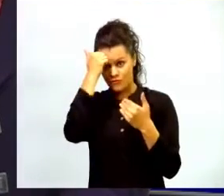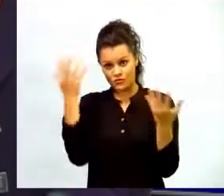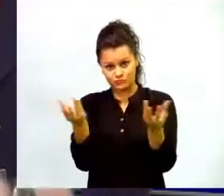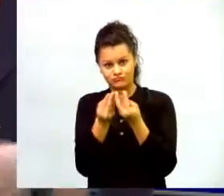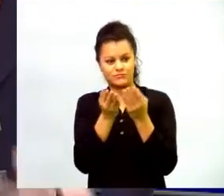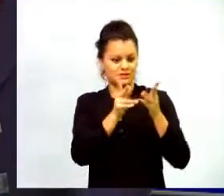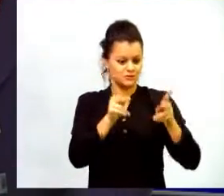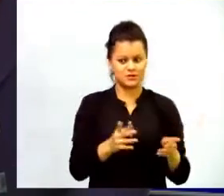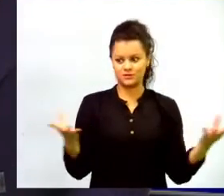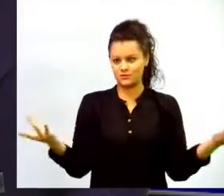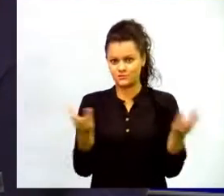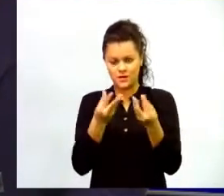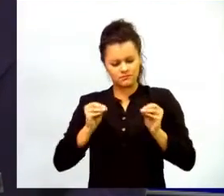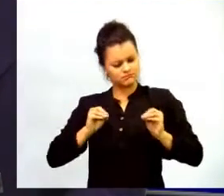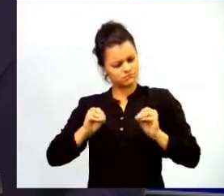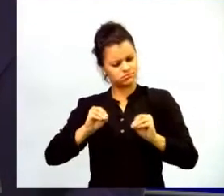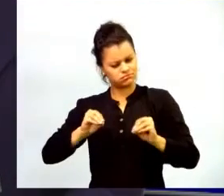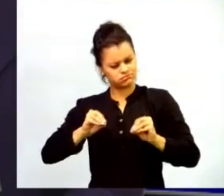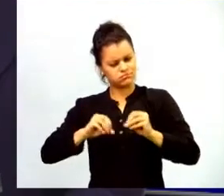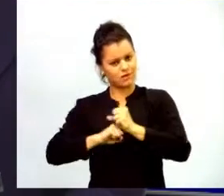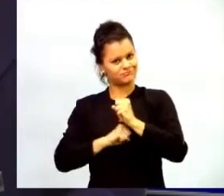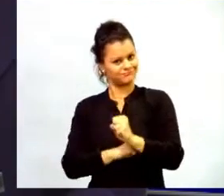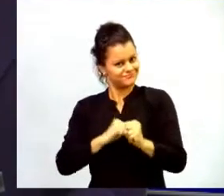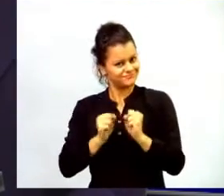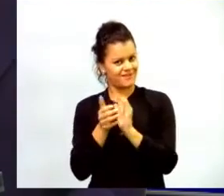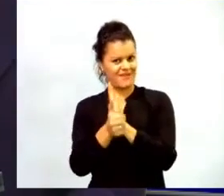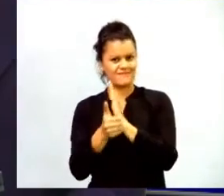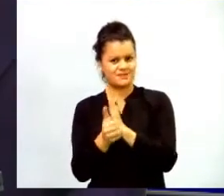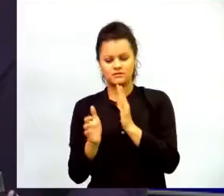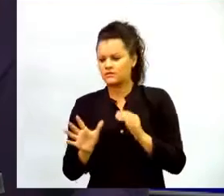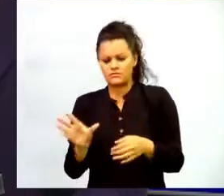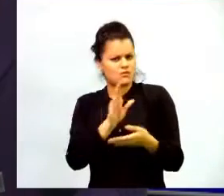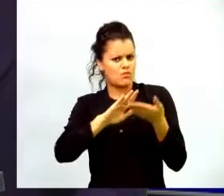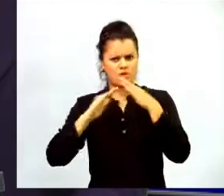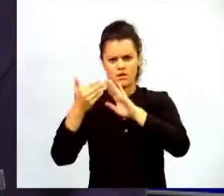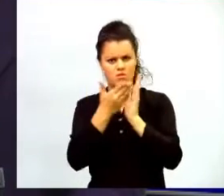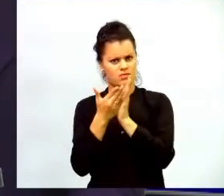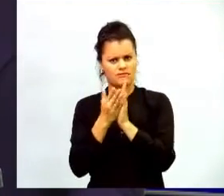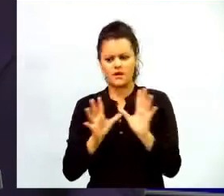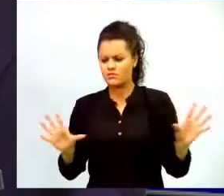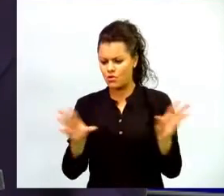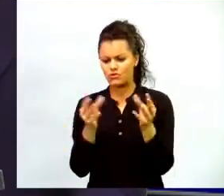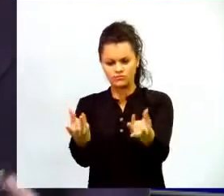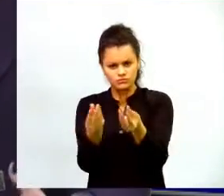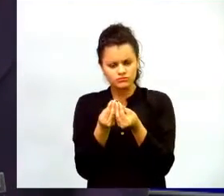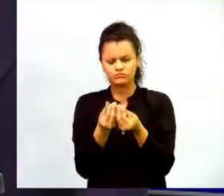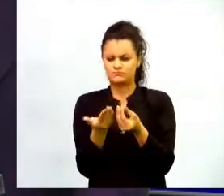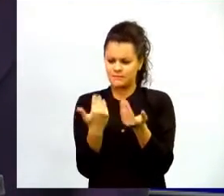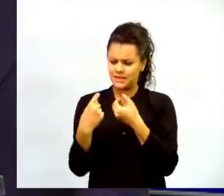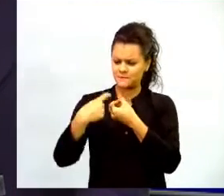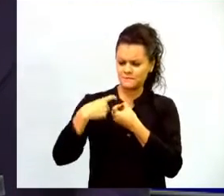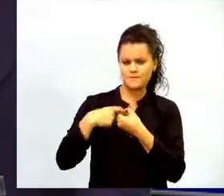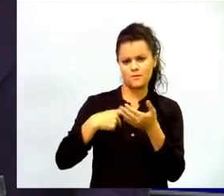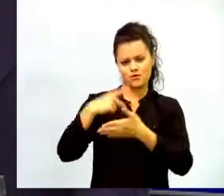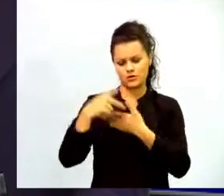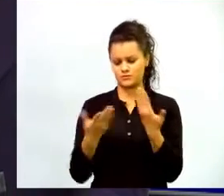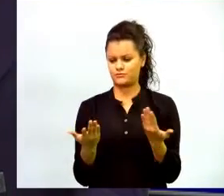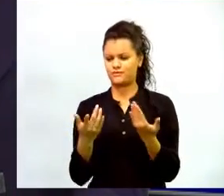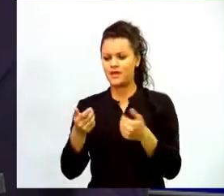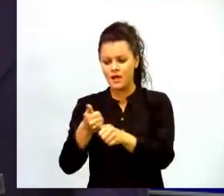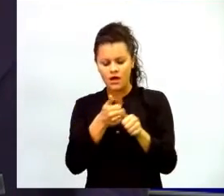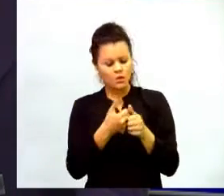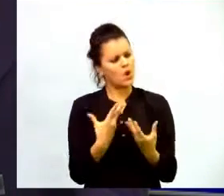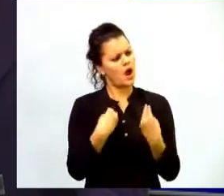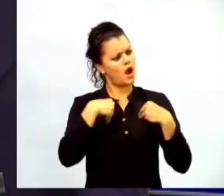estudiantes, en toda la comunidad educativa. Es muy importante que todos ellos se involucren en estos proyectos, que cada uno asuma su rol